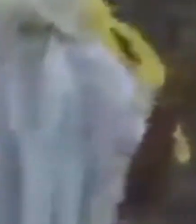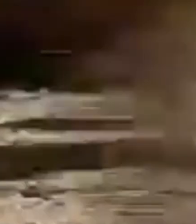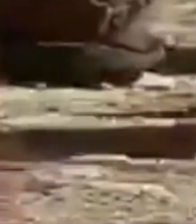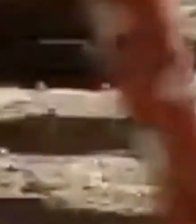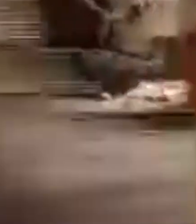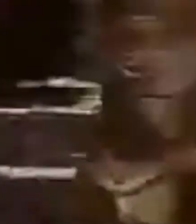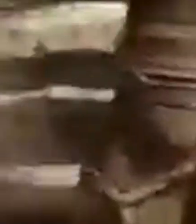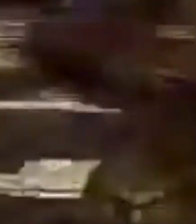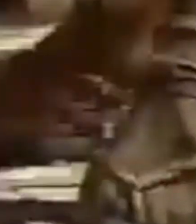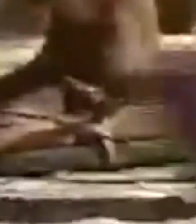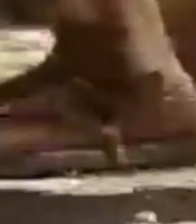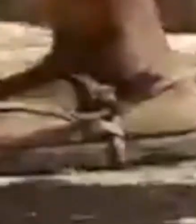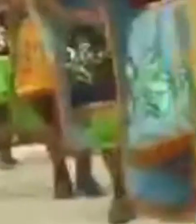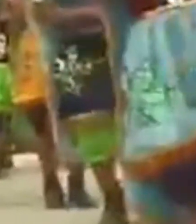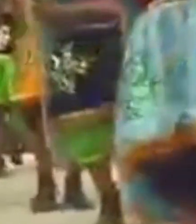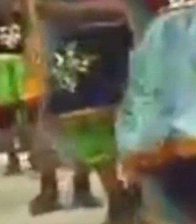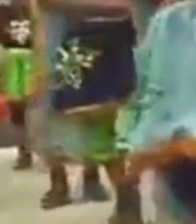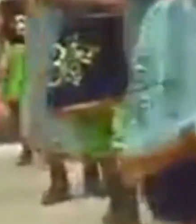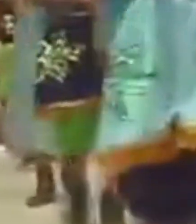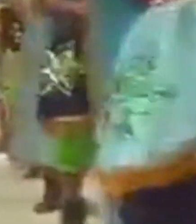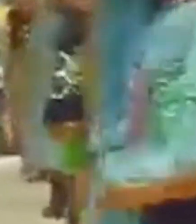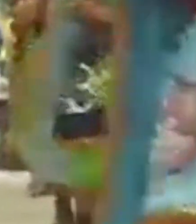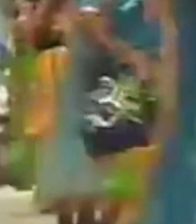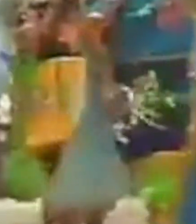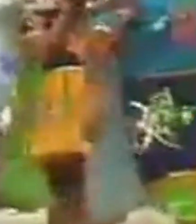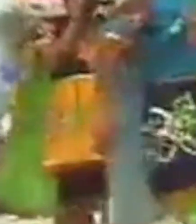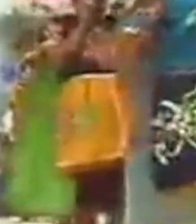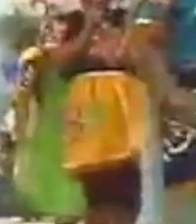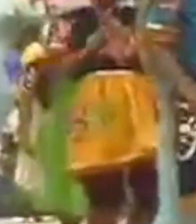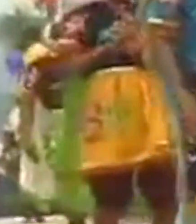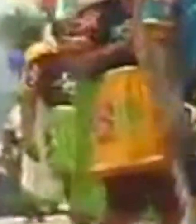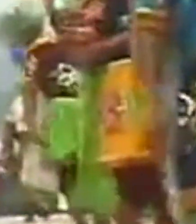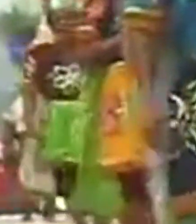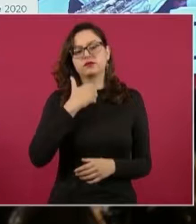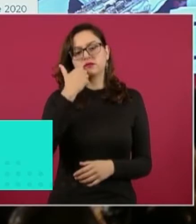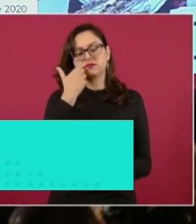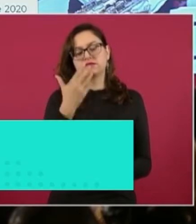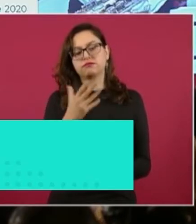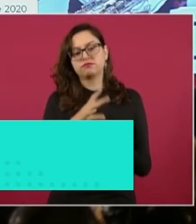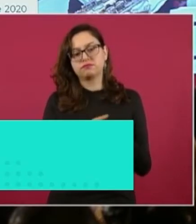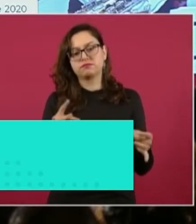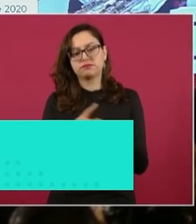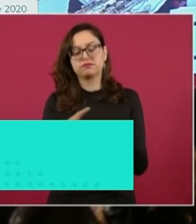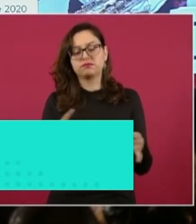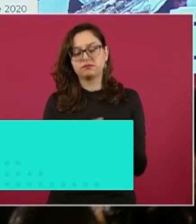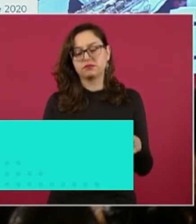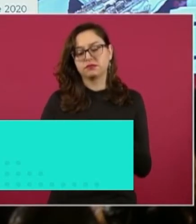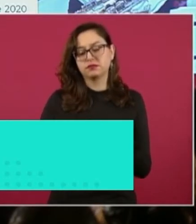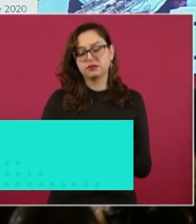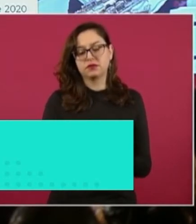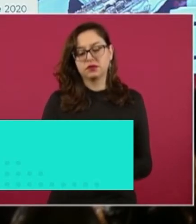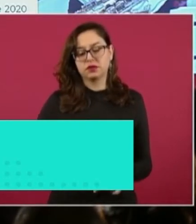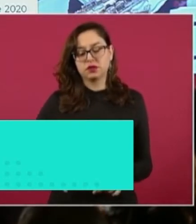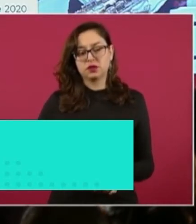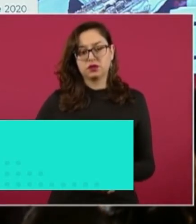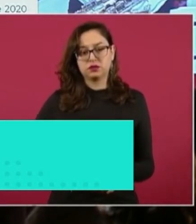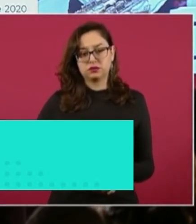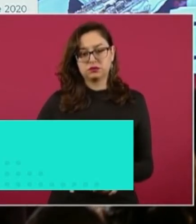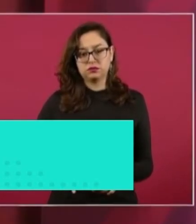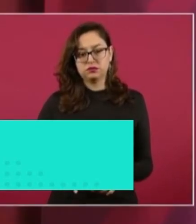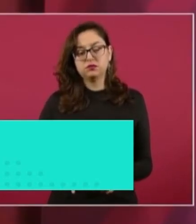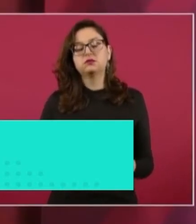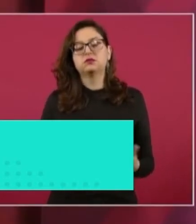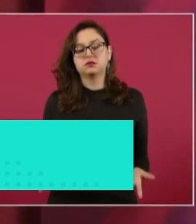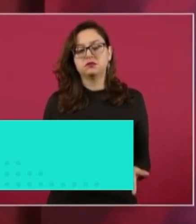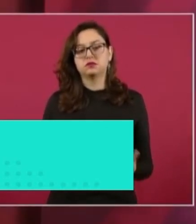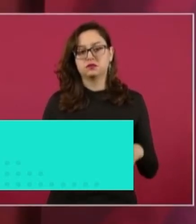estos proyectos se encuentra el apoyo al patrimonio cultural. En este gobierno se han creado dos importantes